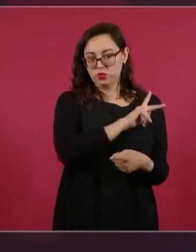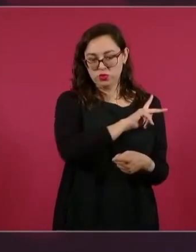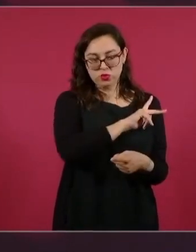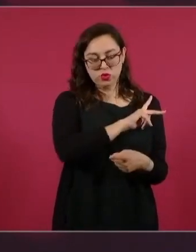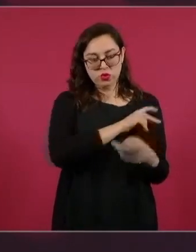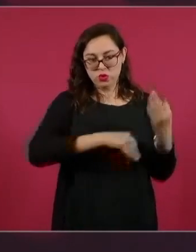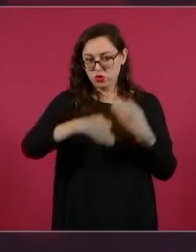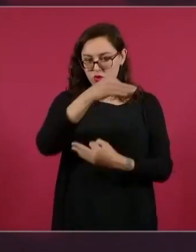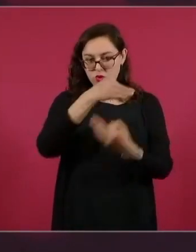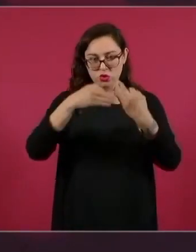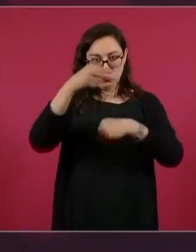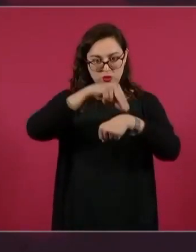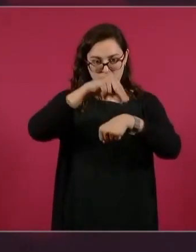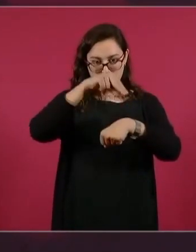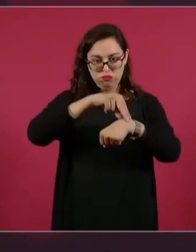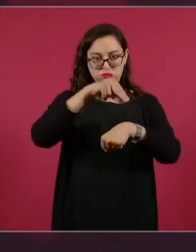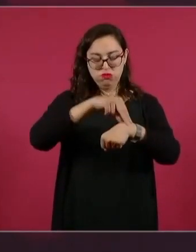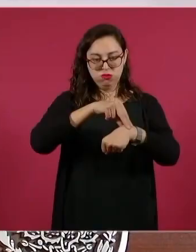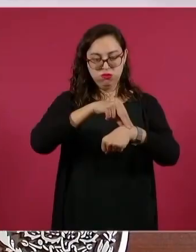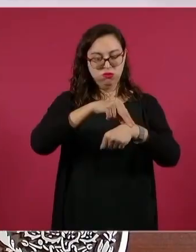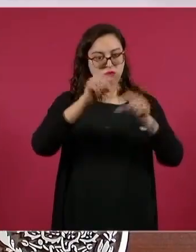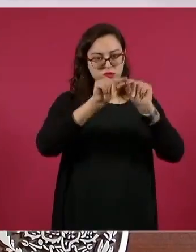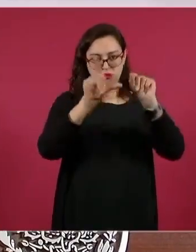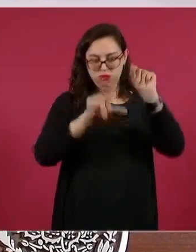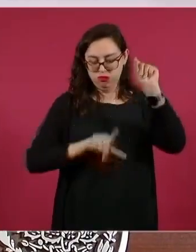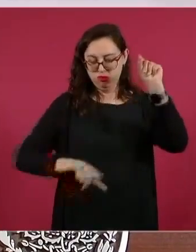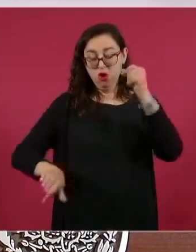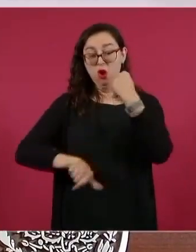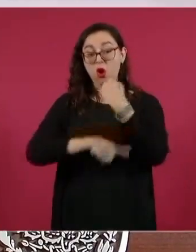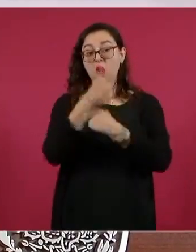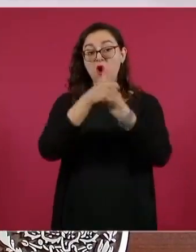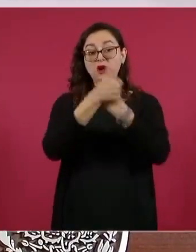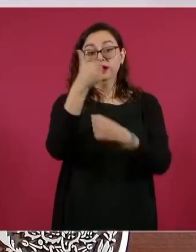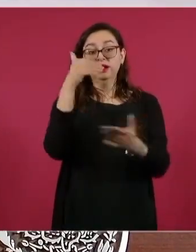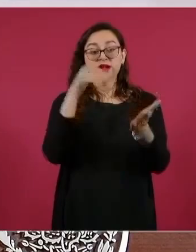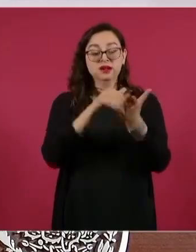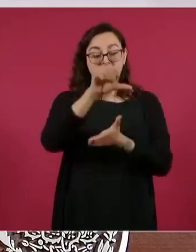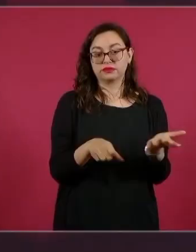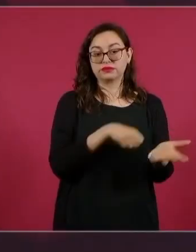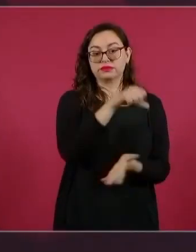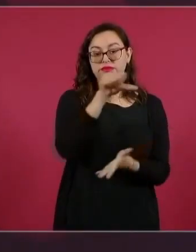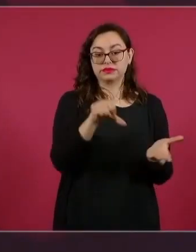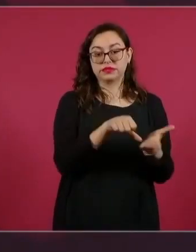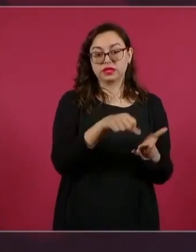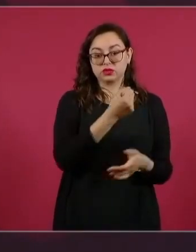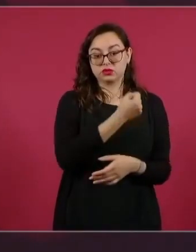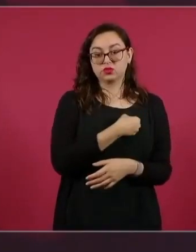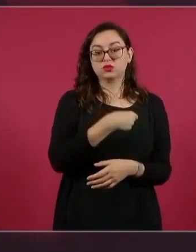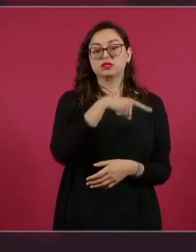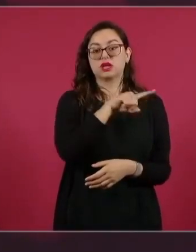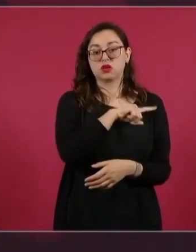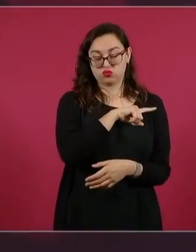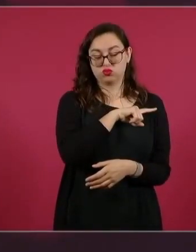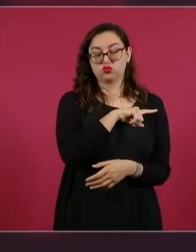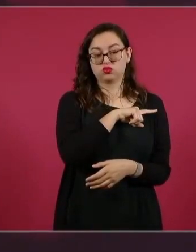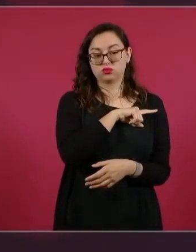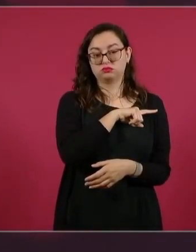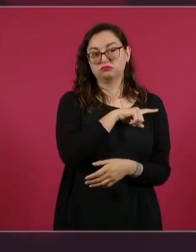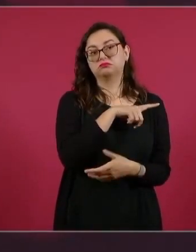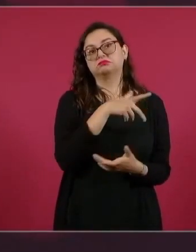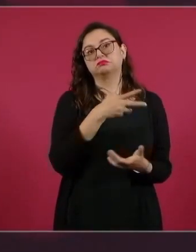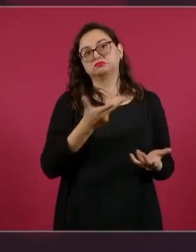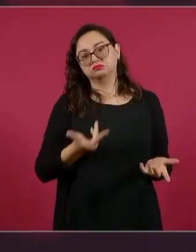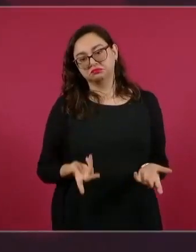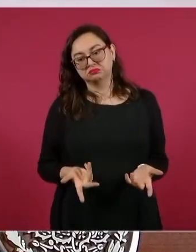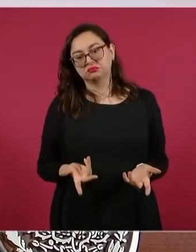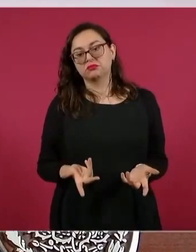López Obrador señaló que el sistema tendrá cuatro ejes básicos de atención gratuitos en todo el sistema hospitalario